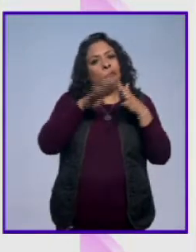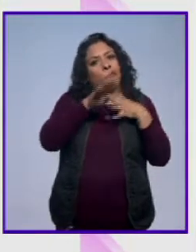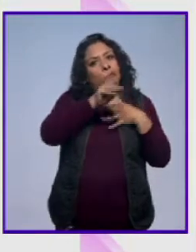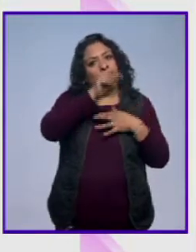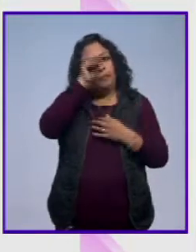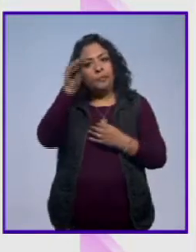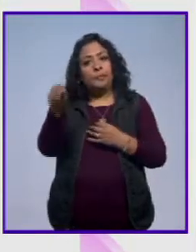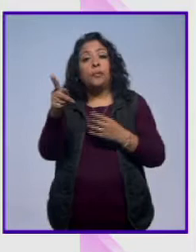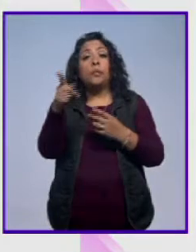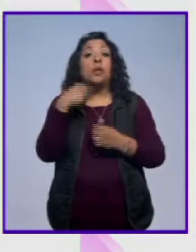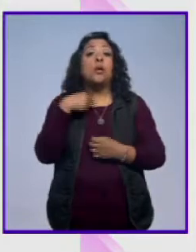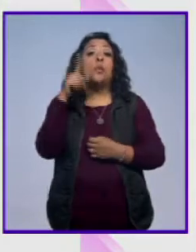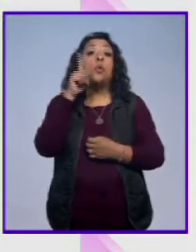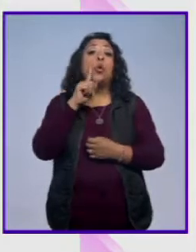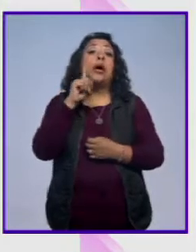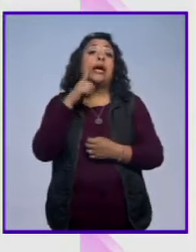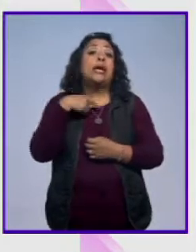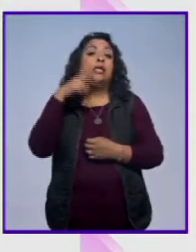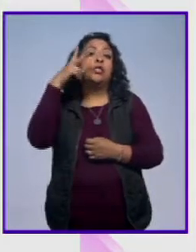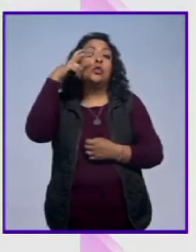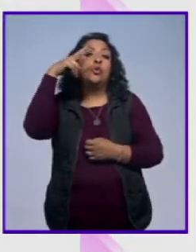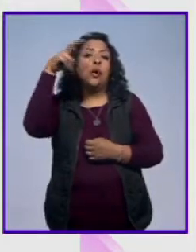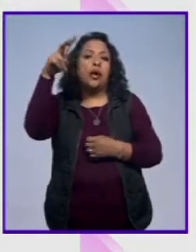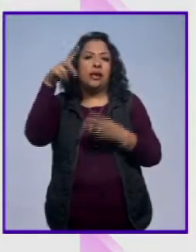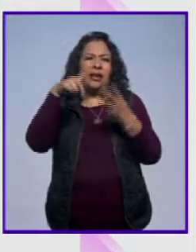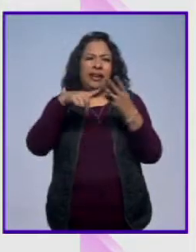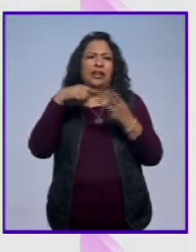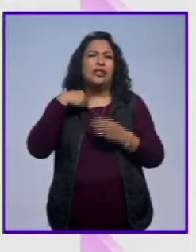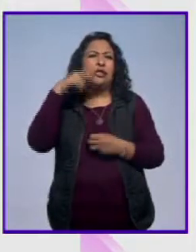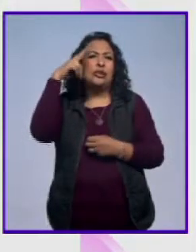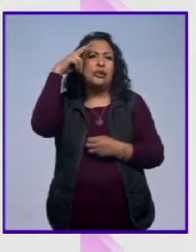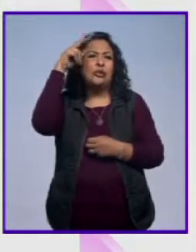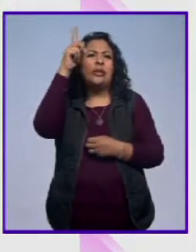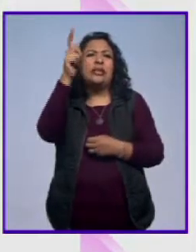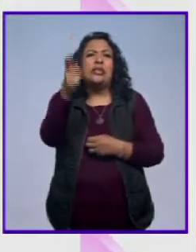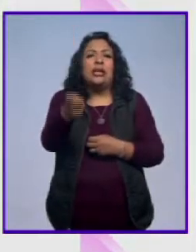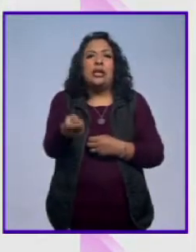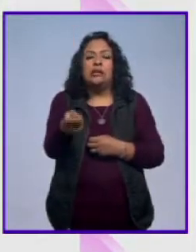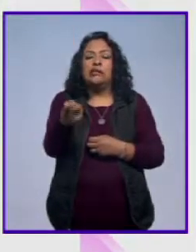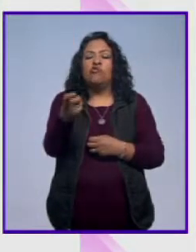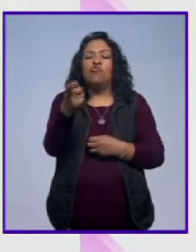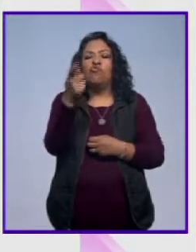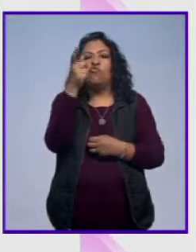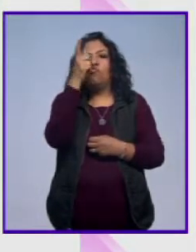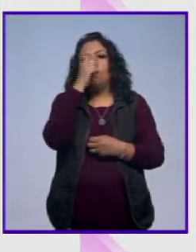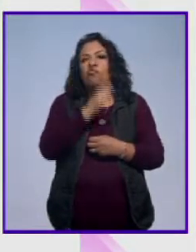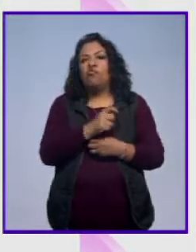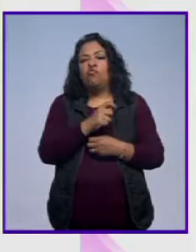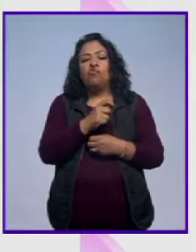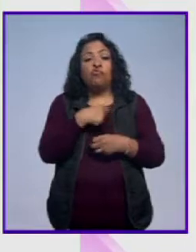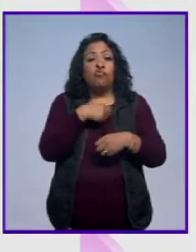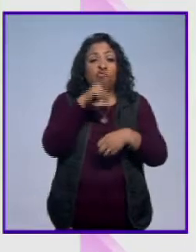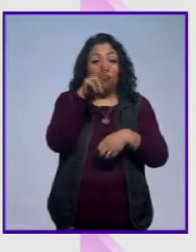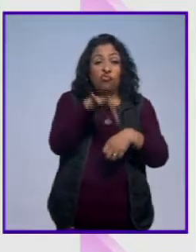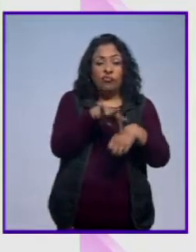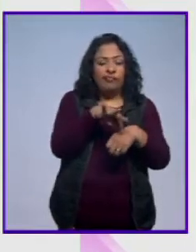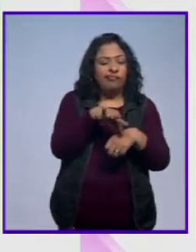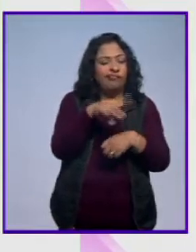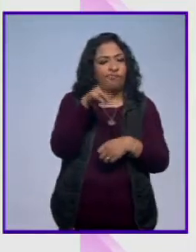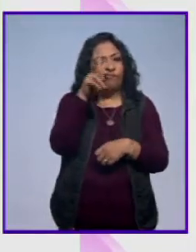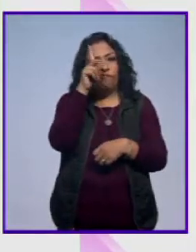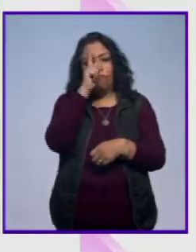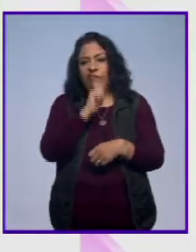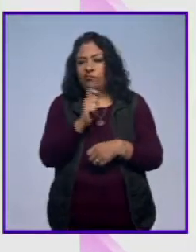de una mujer que sueña y que sus sueños se ven fracturados por la realidad, por la